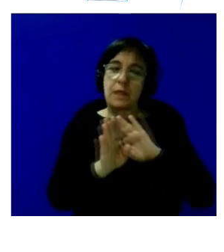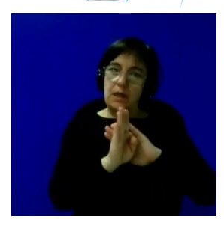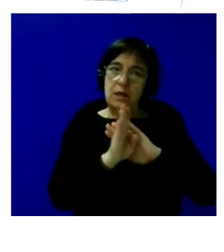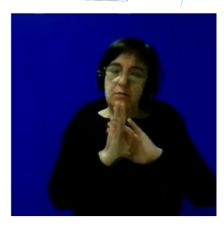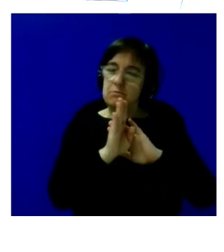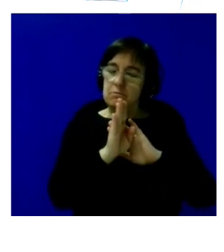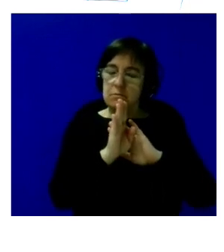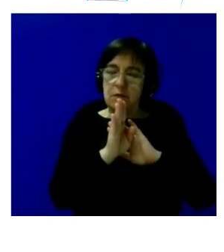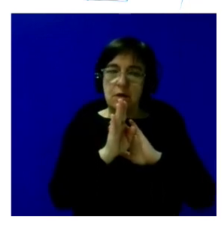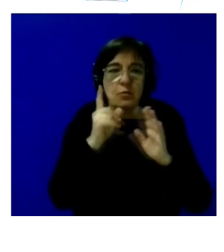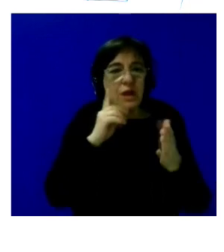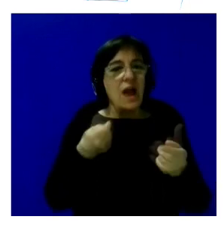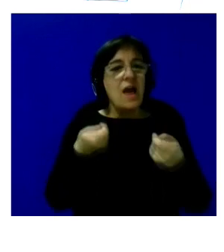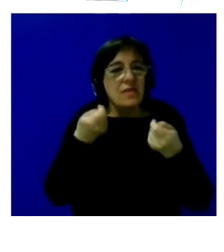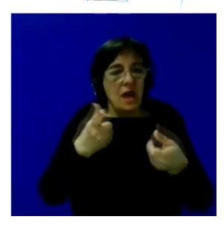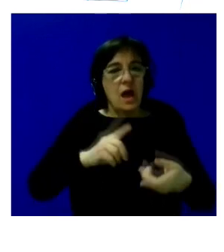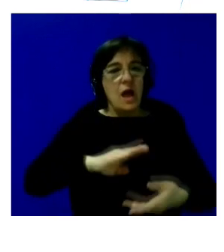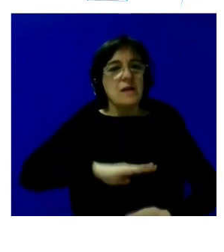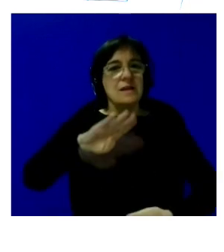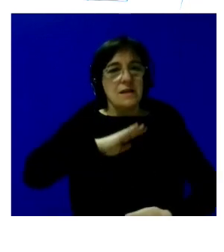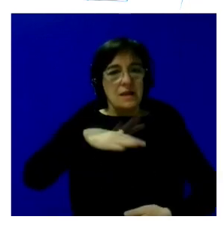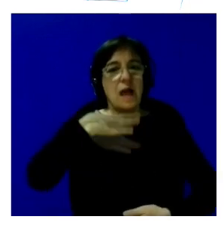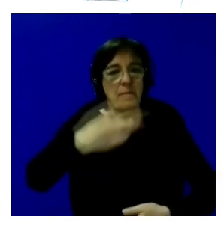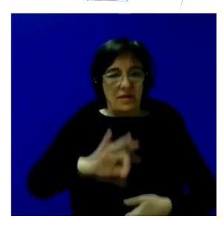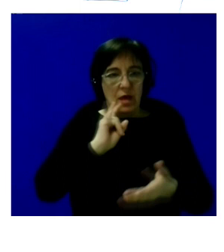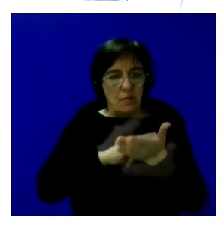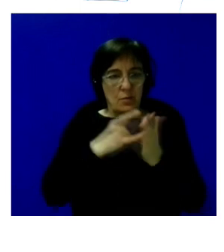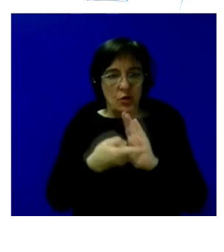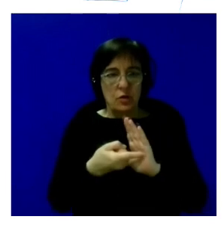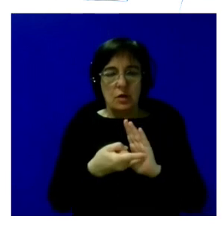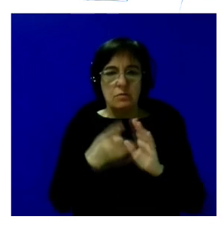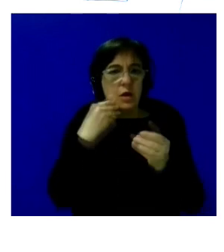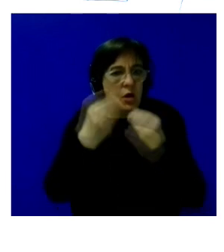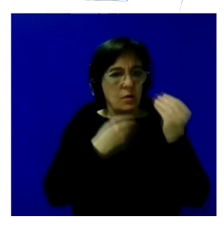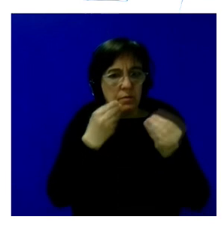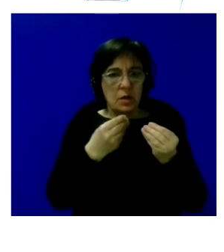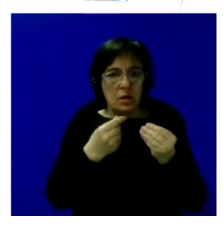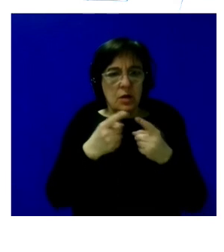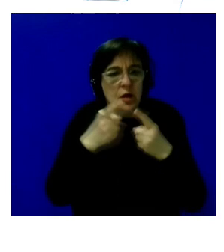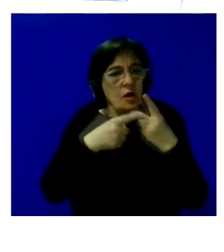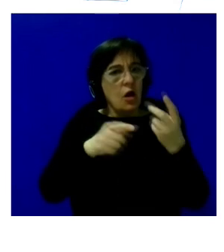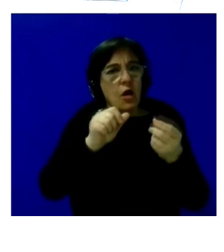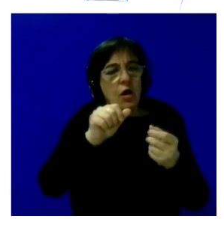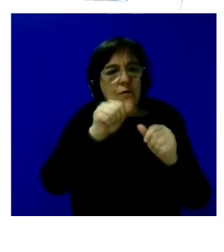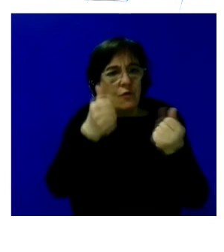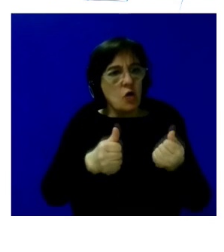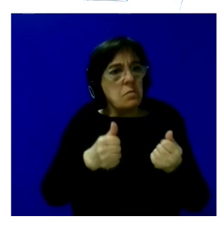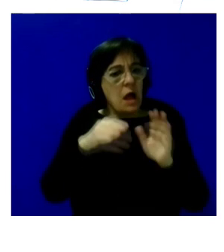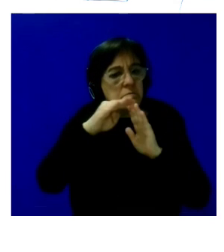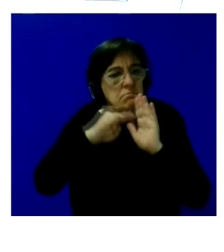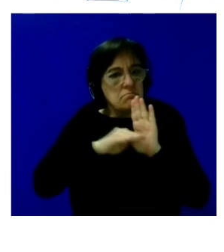presentes porque aporta mucha capacidad al proyecto se han registrado las cosas de una manera adecuada podía haber sido